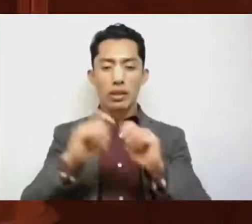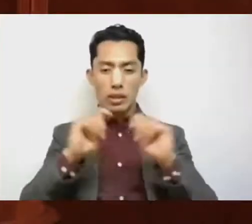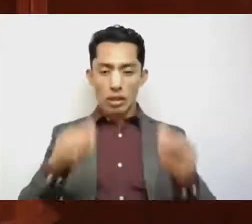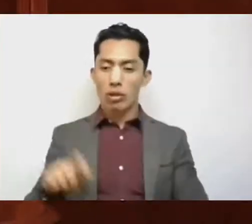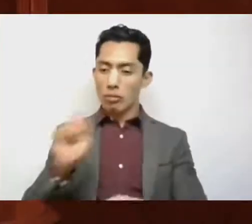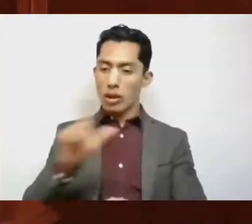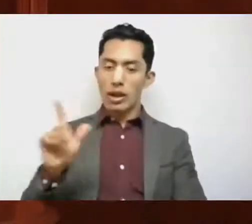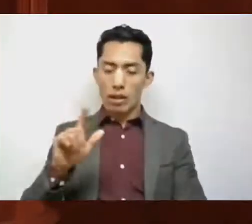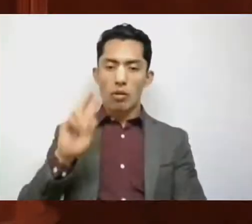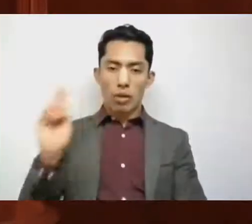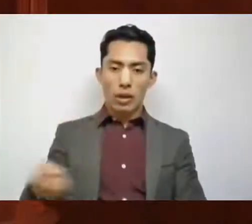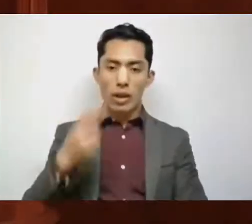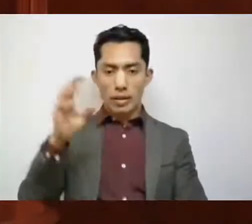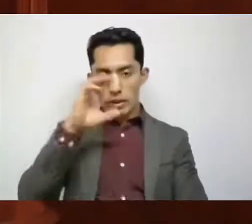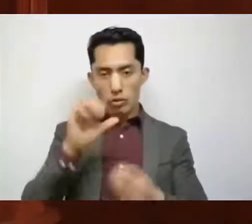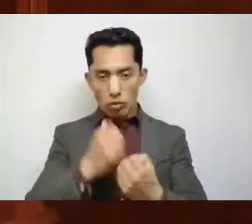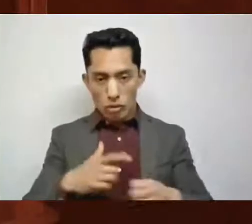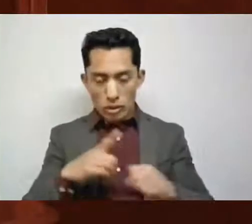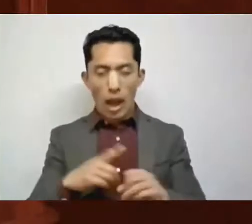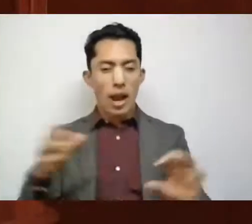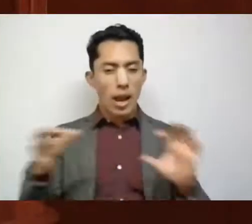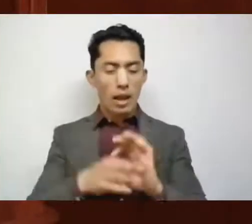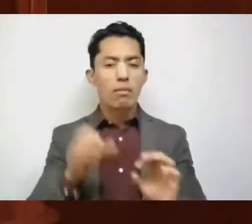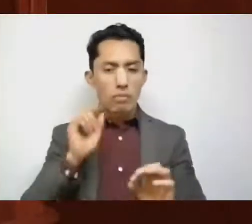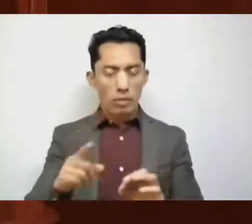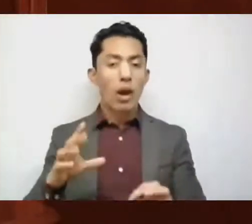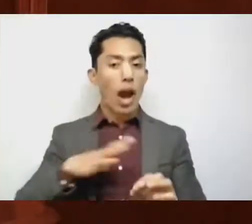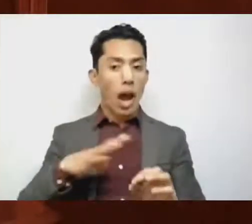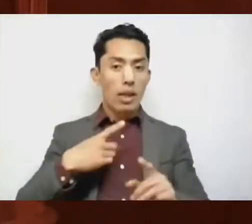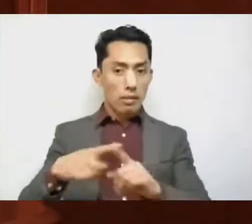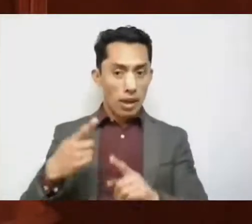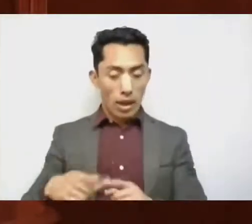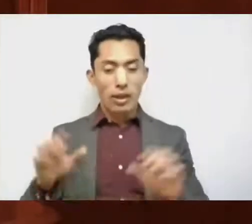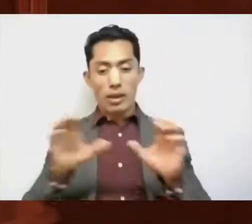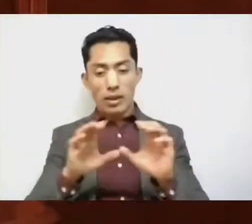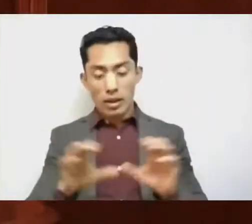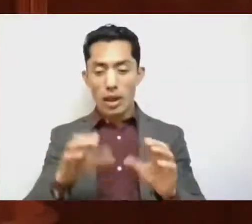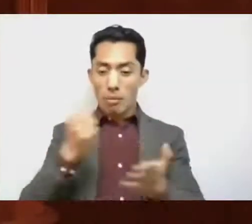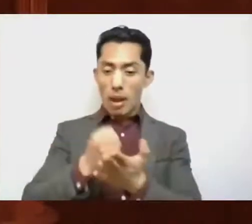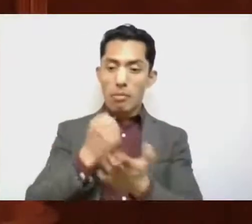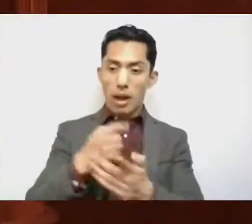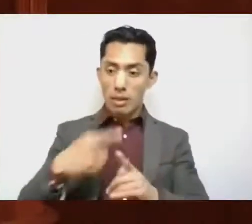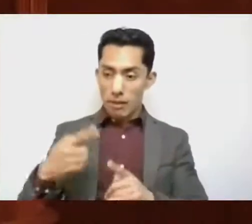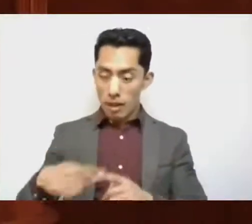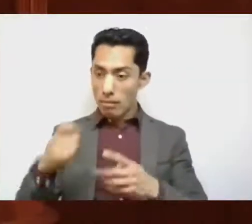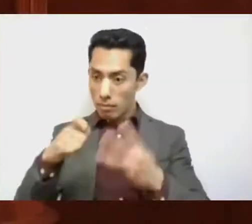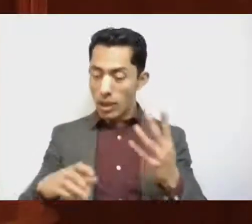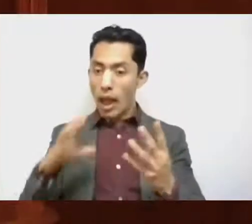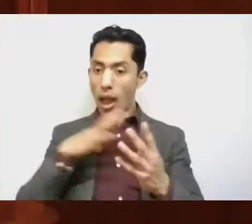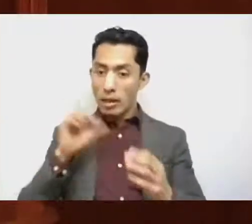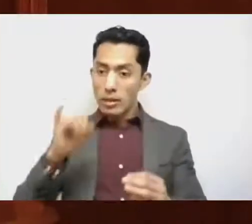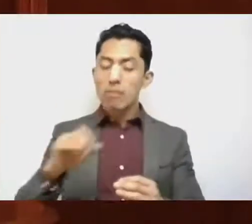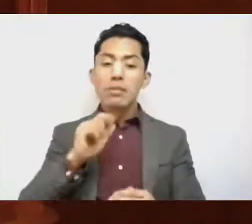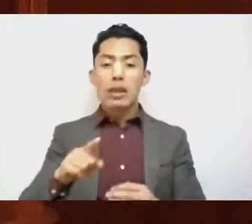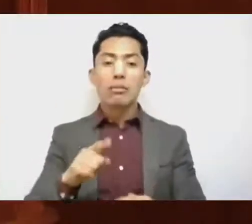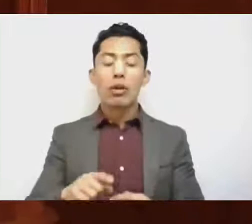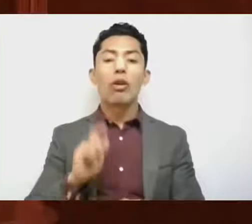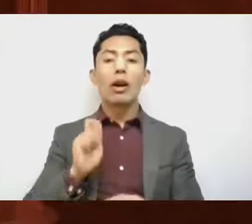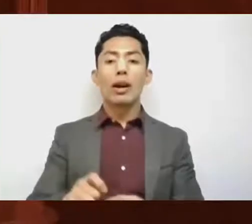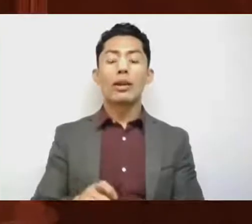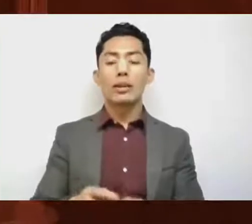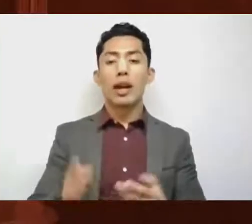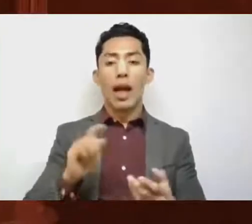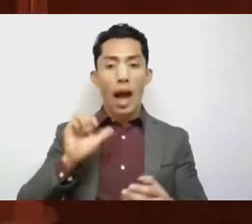en ciencias sociales o afines y cumplir con las acreditaciones y certificaciones correspondientes, así como cumplir con la 3D3 contra la